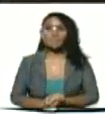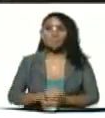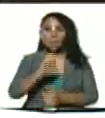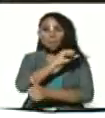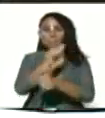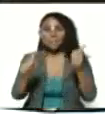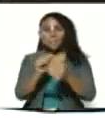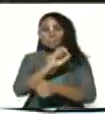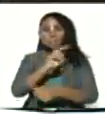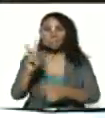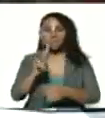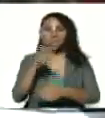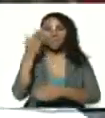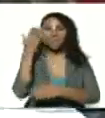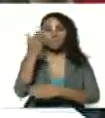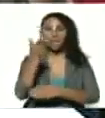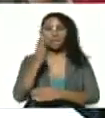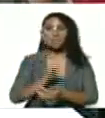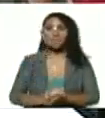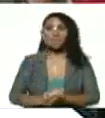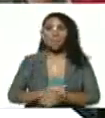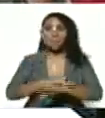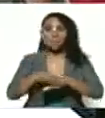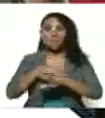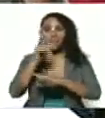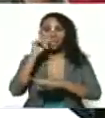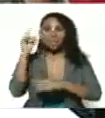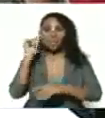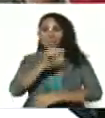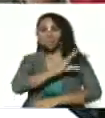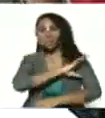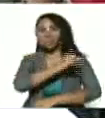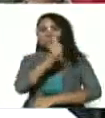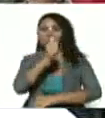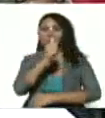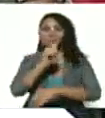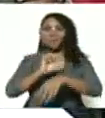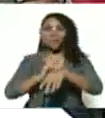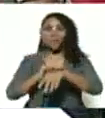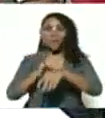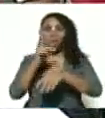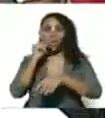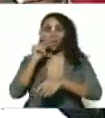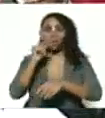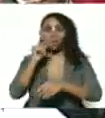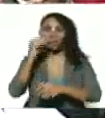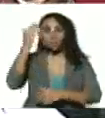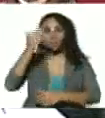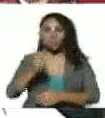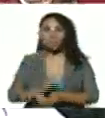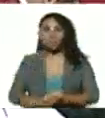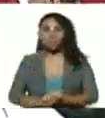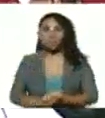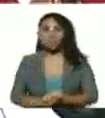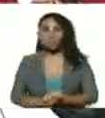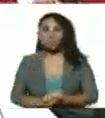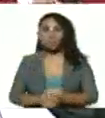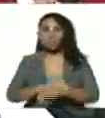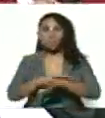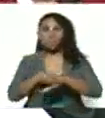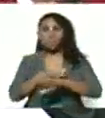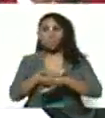vicepresidenta y a usted ministro y retar doctor coronado alvarado perdón